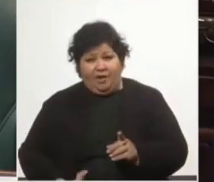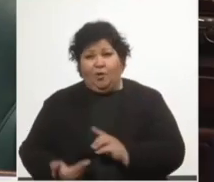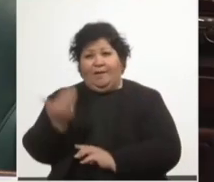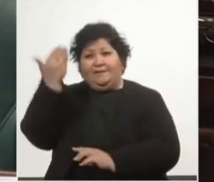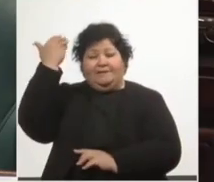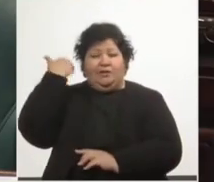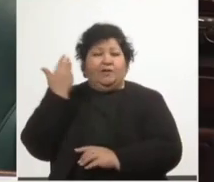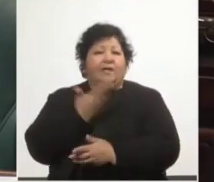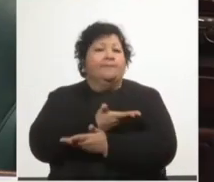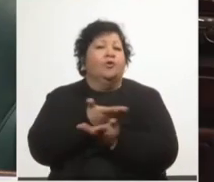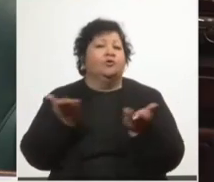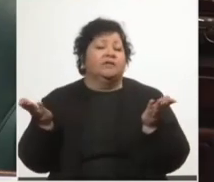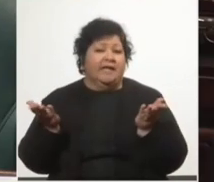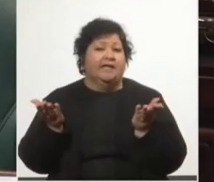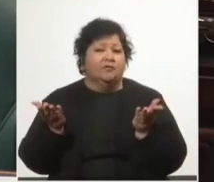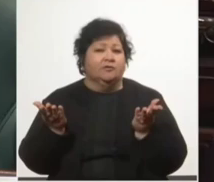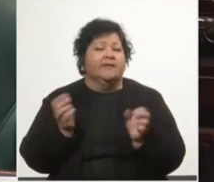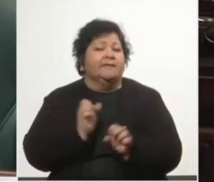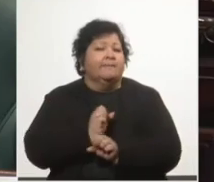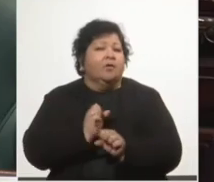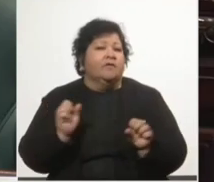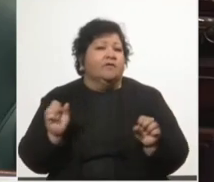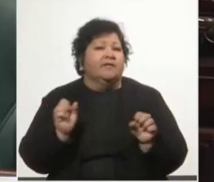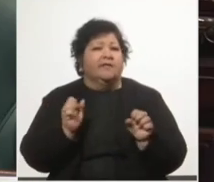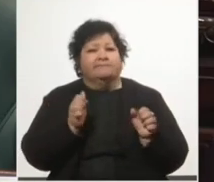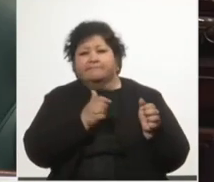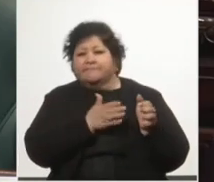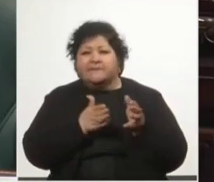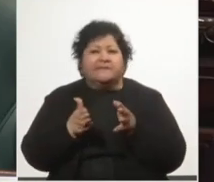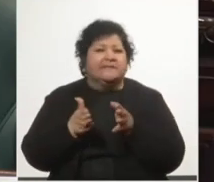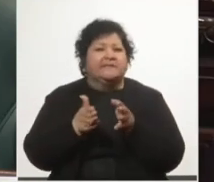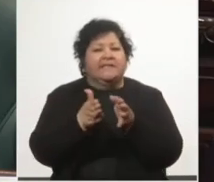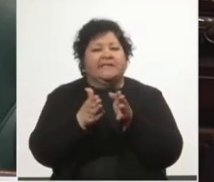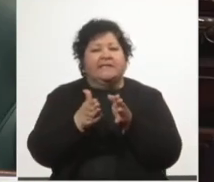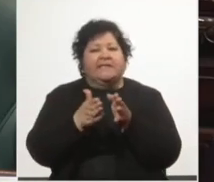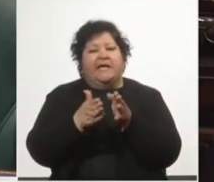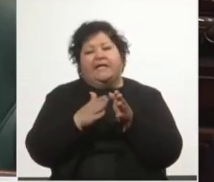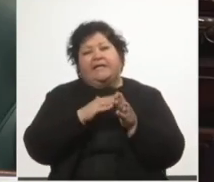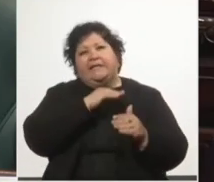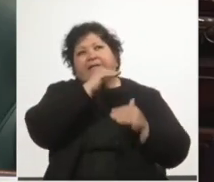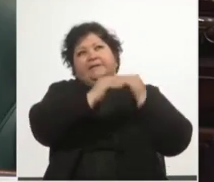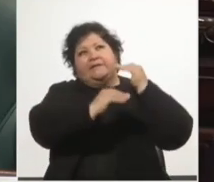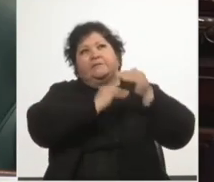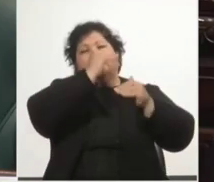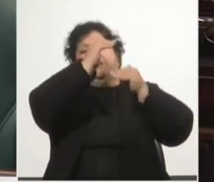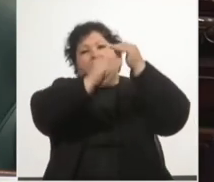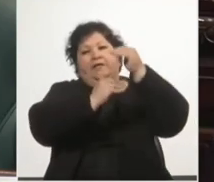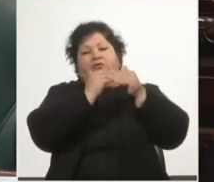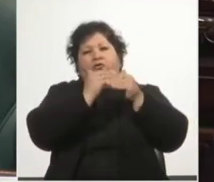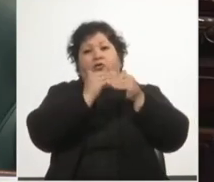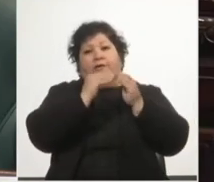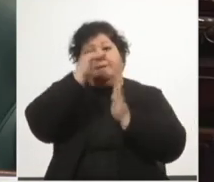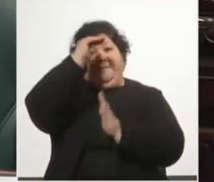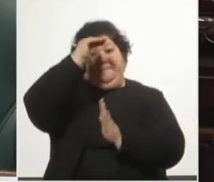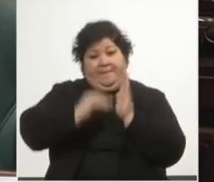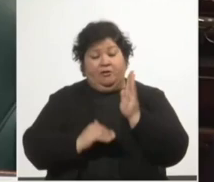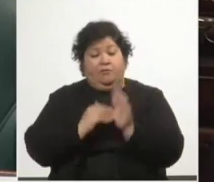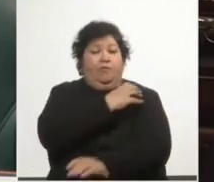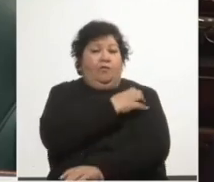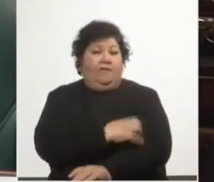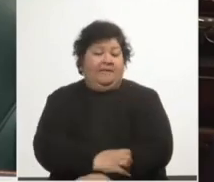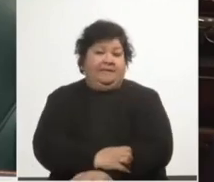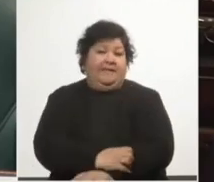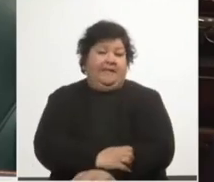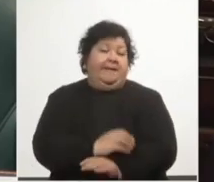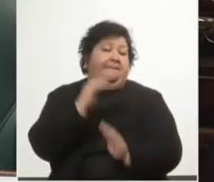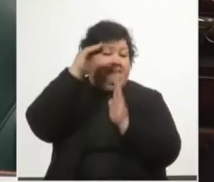posible transitar una senda de crecimiento sostenido con equidad. Esto se tradujo en menor pobreza y desigualdad y en